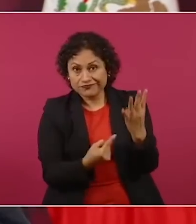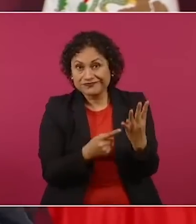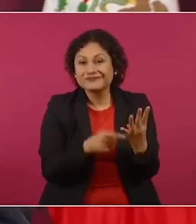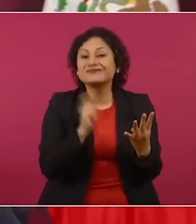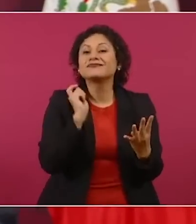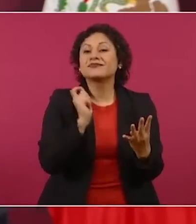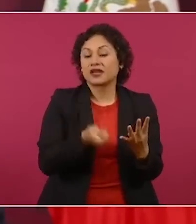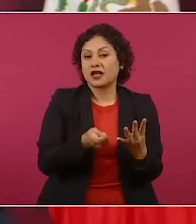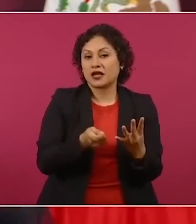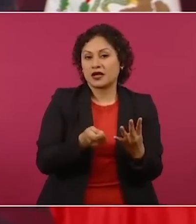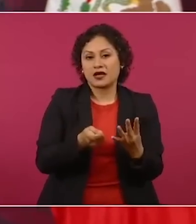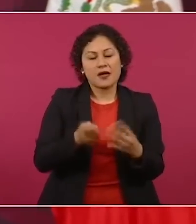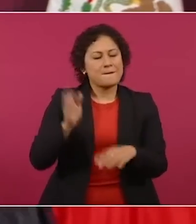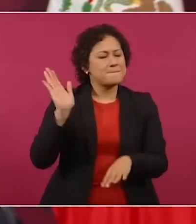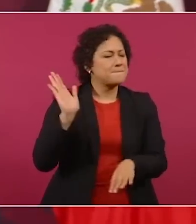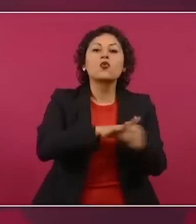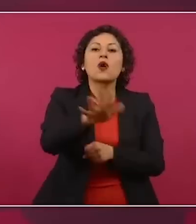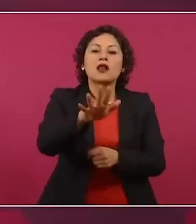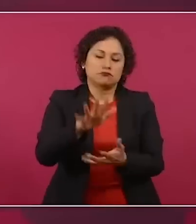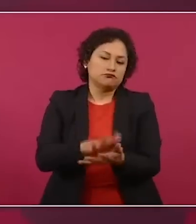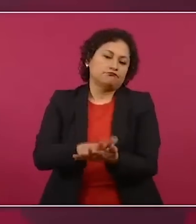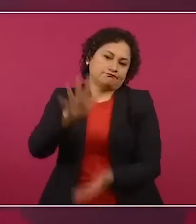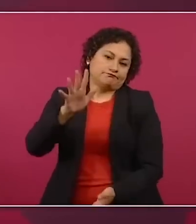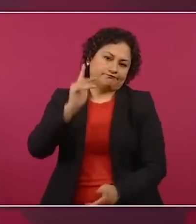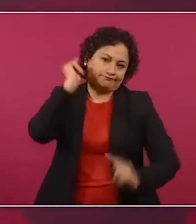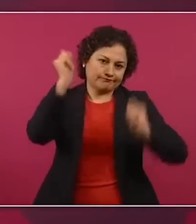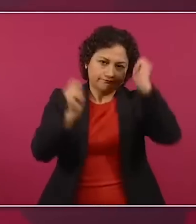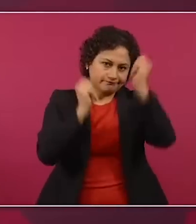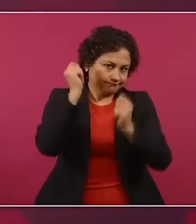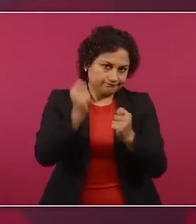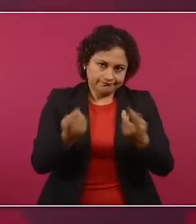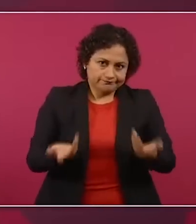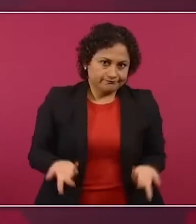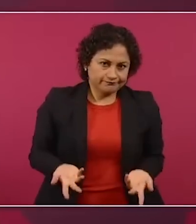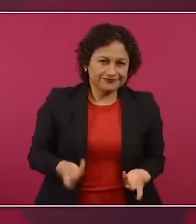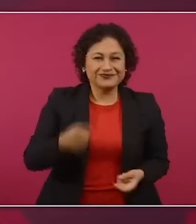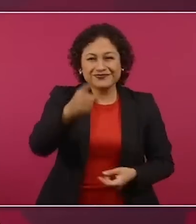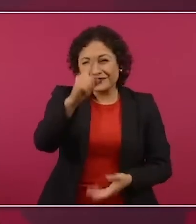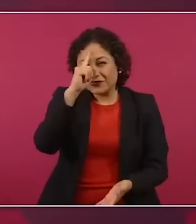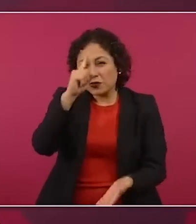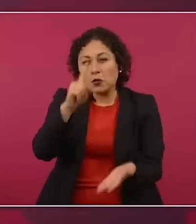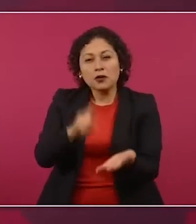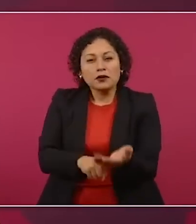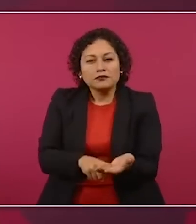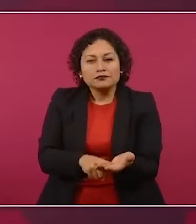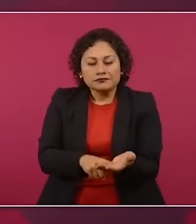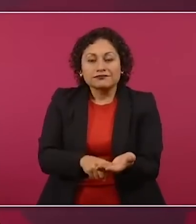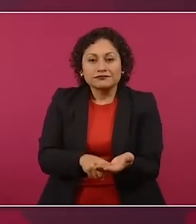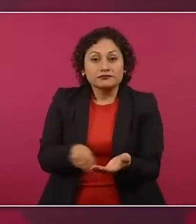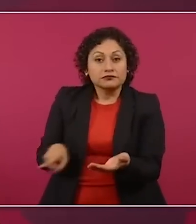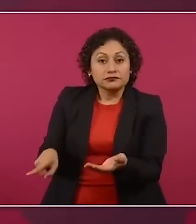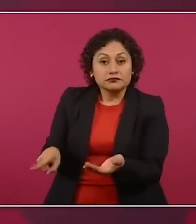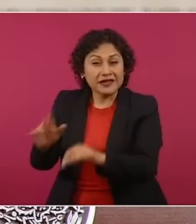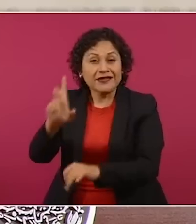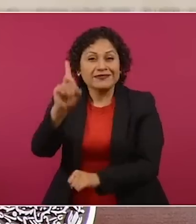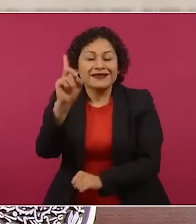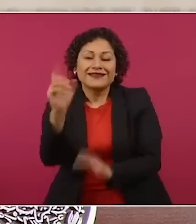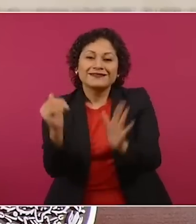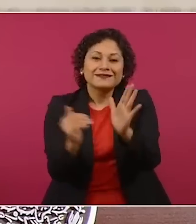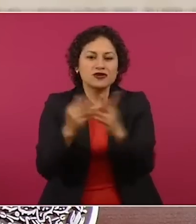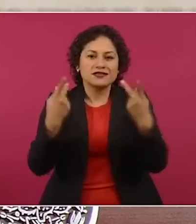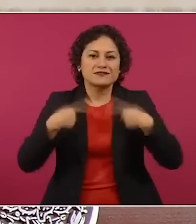potencial hacia adelante es el turismo. Imagínense que llegan 30 millones de turistas al año